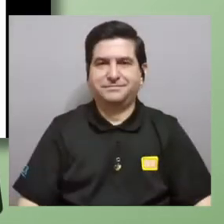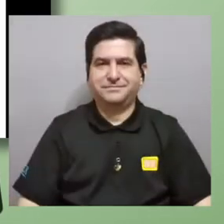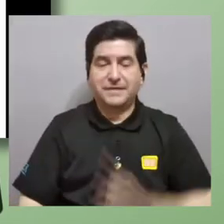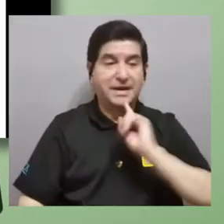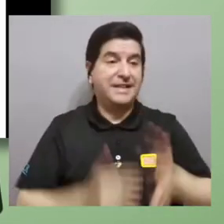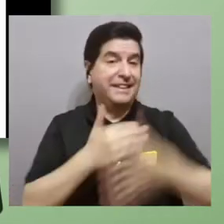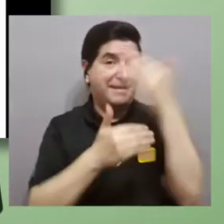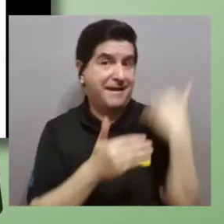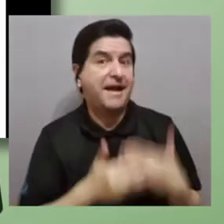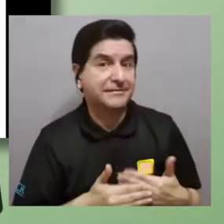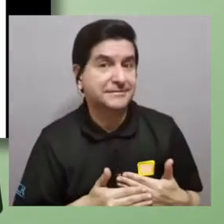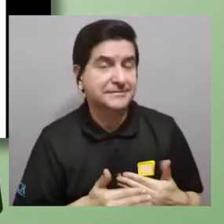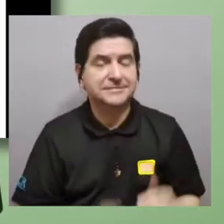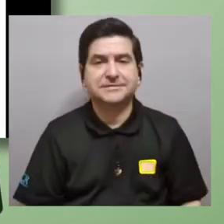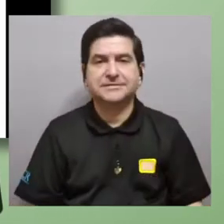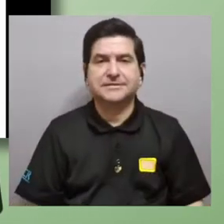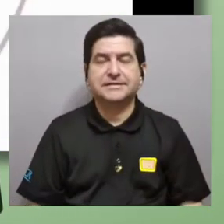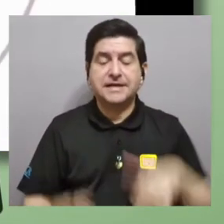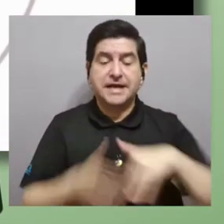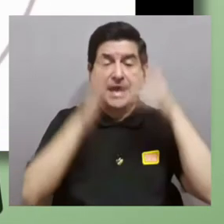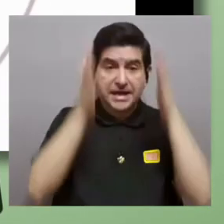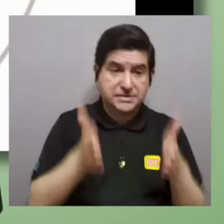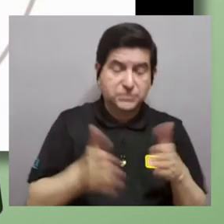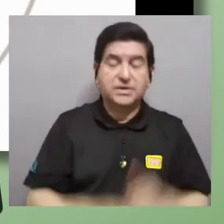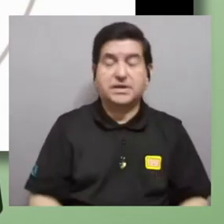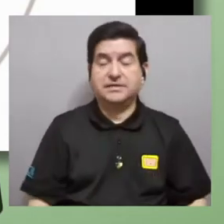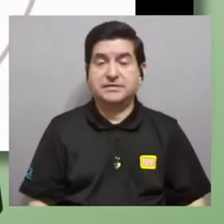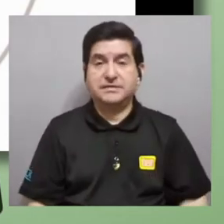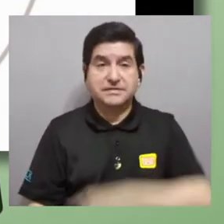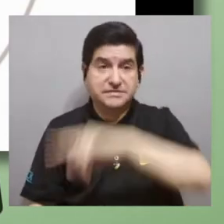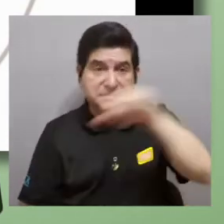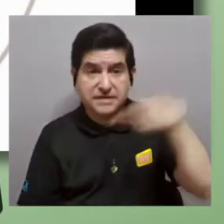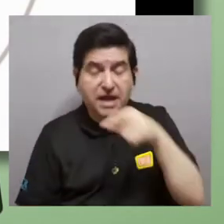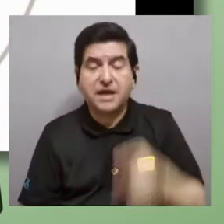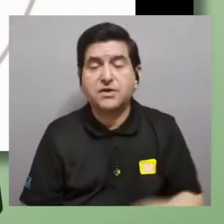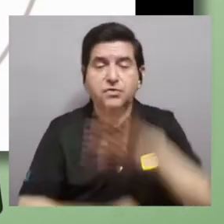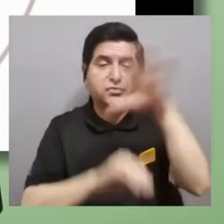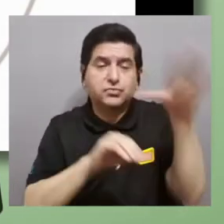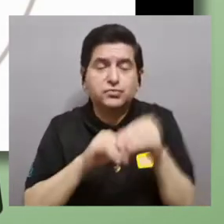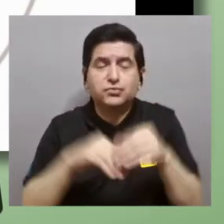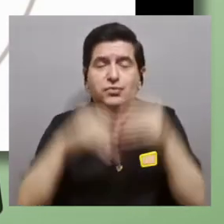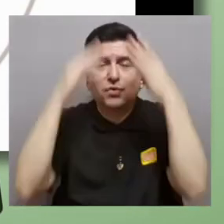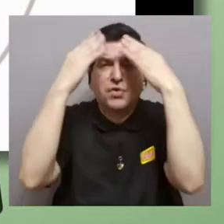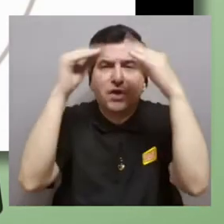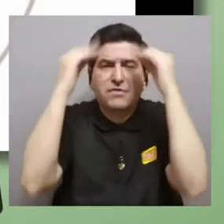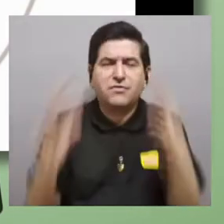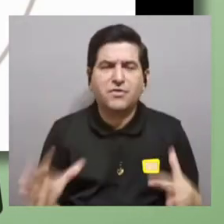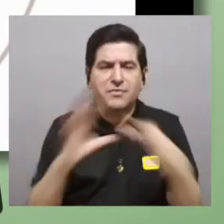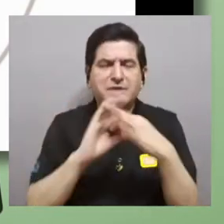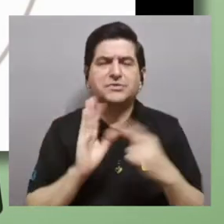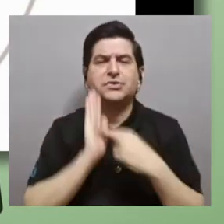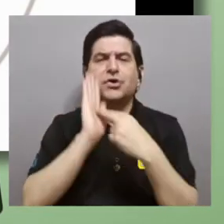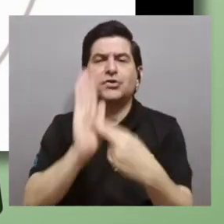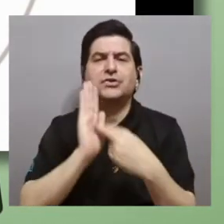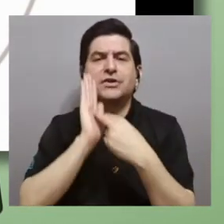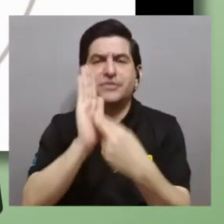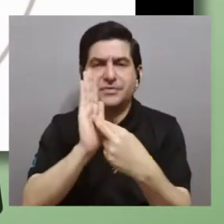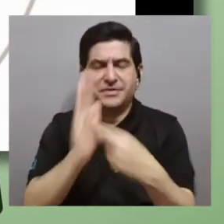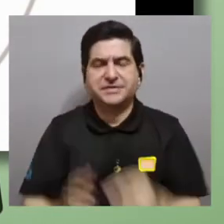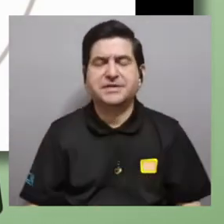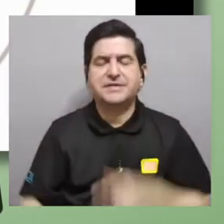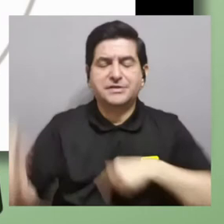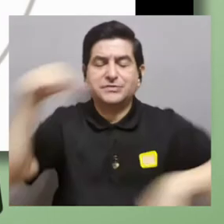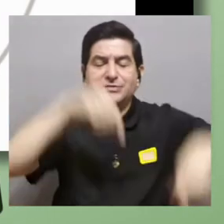y lo que les decía antes es que los estudiantes y las estudiantes están incorporando la información sobre representaciones